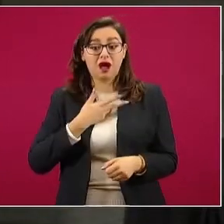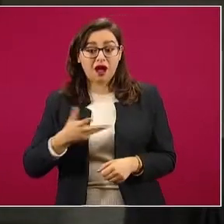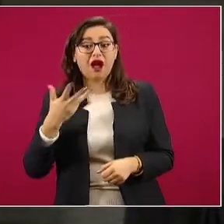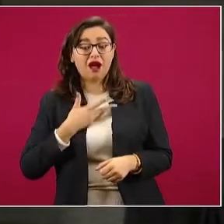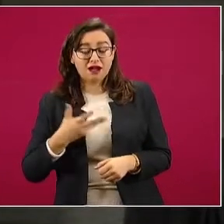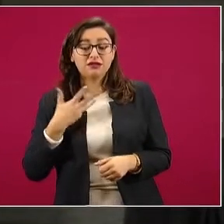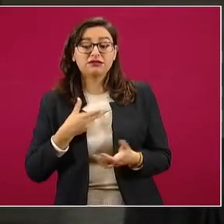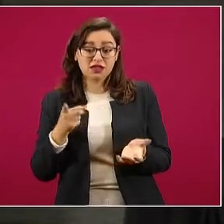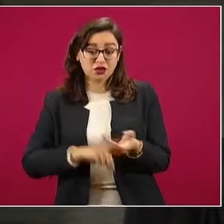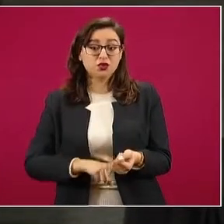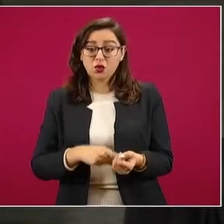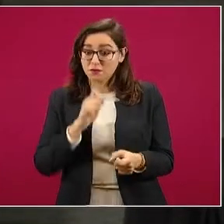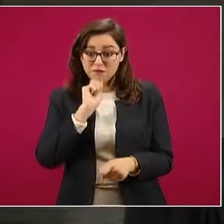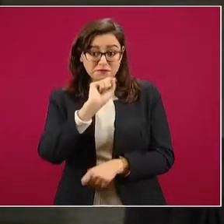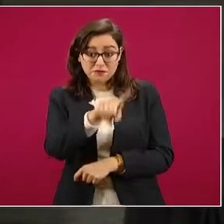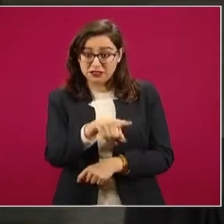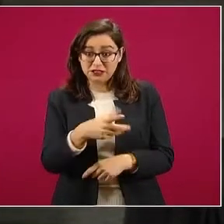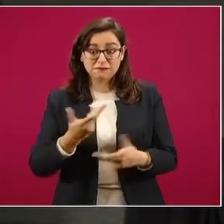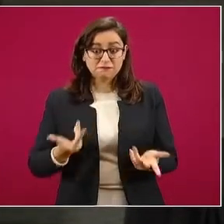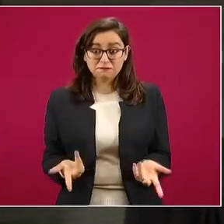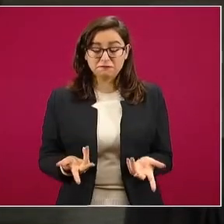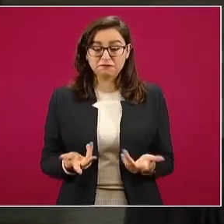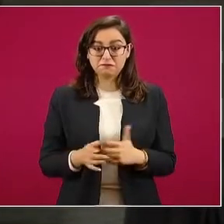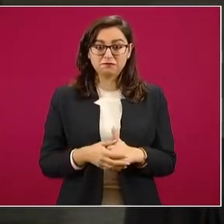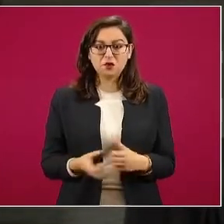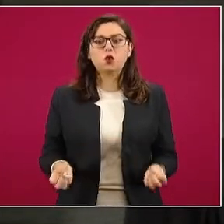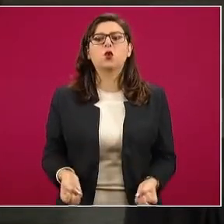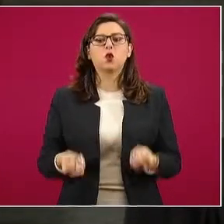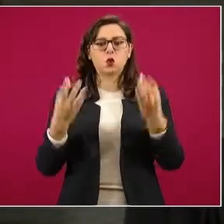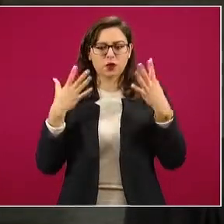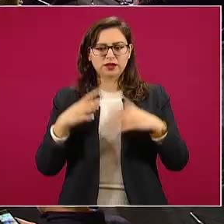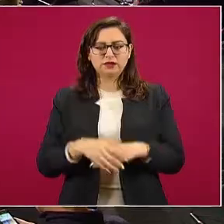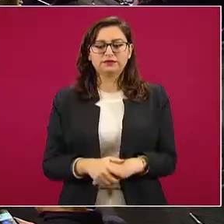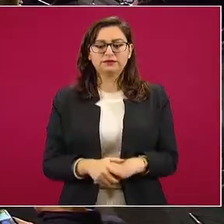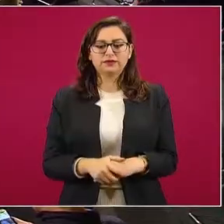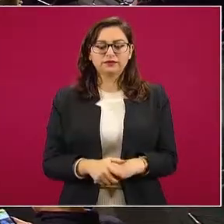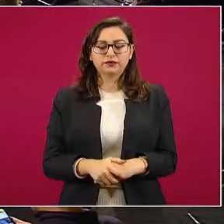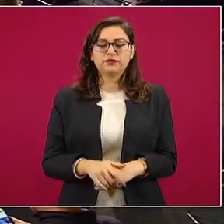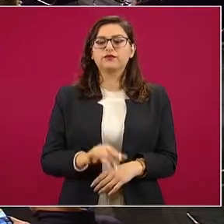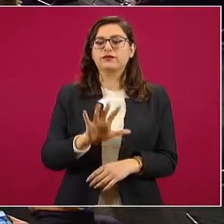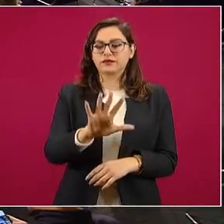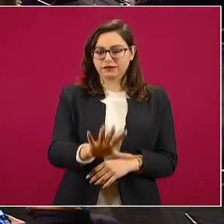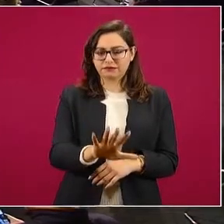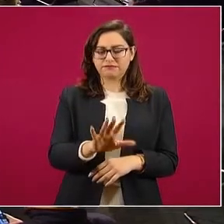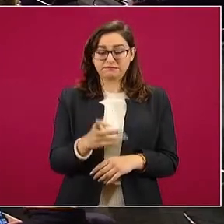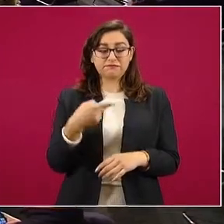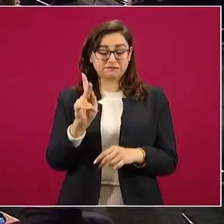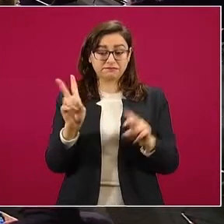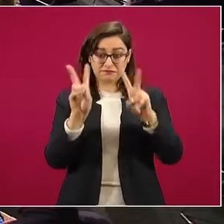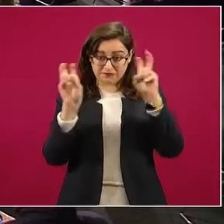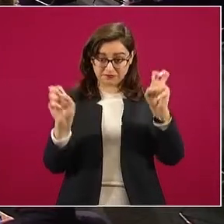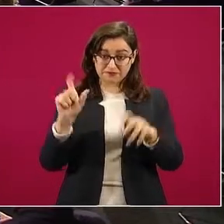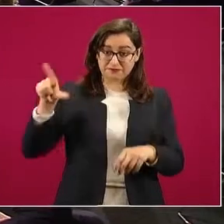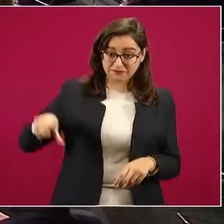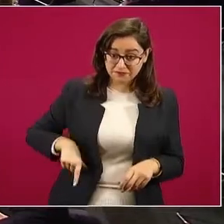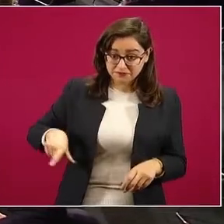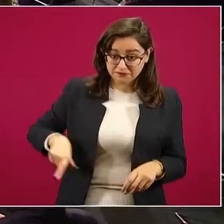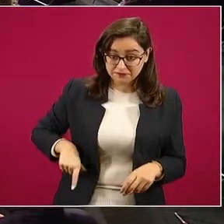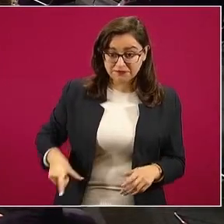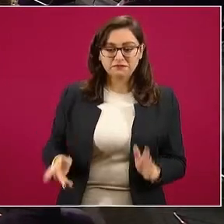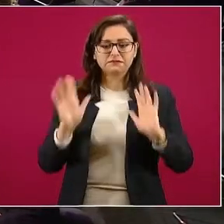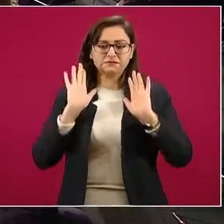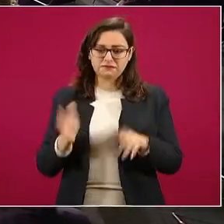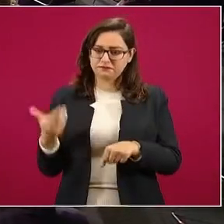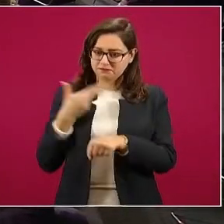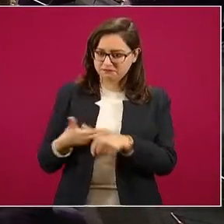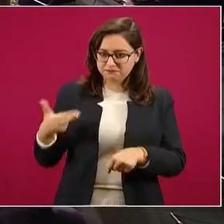servicio de outsourcing y que nos iba a dar el número de cuántos están. En el caso del servicio público ya está resuelto,